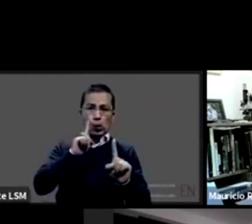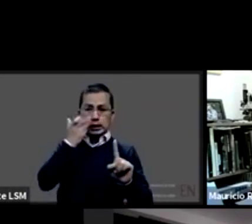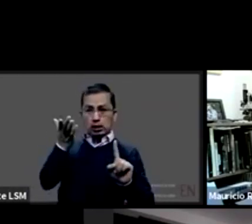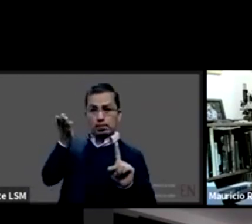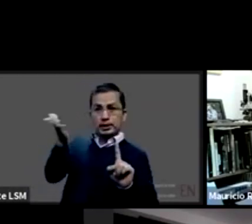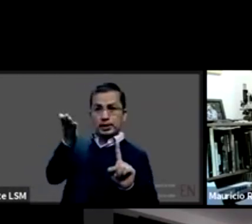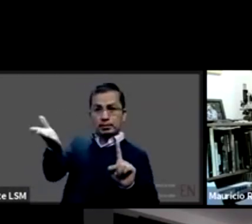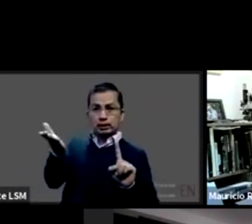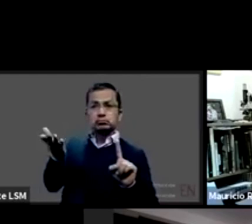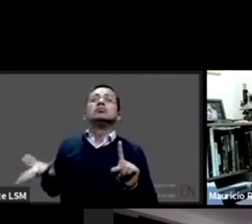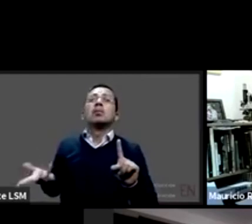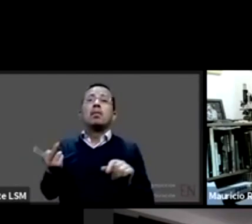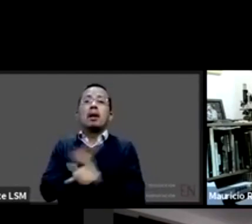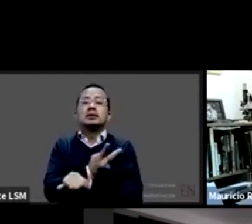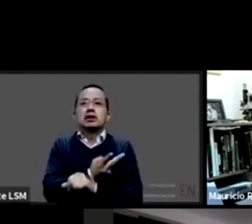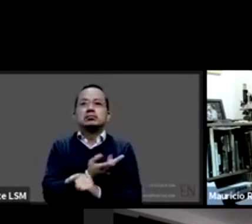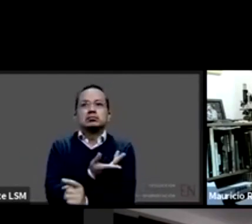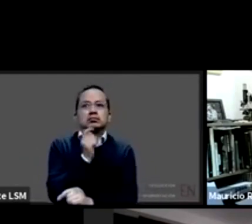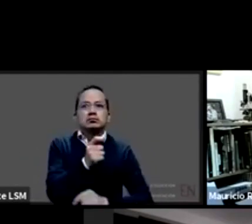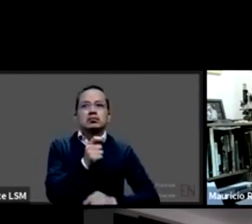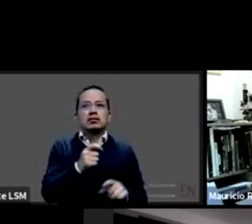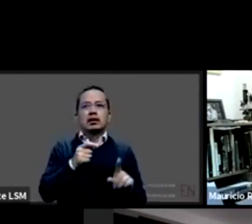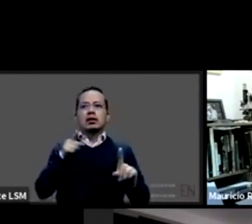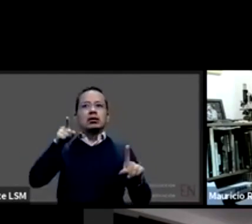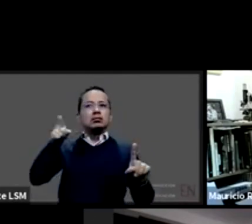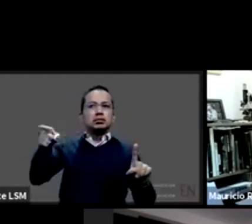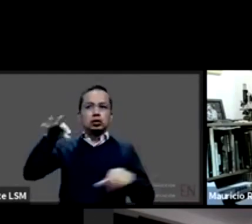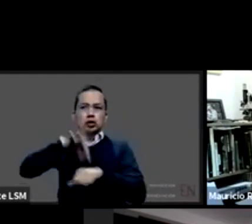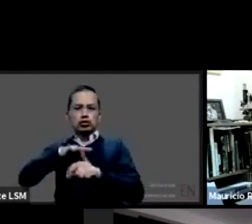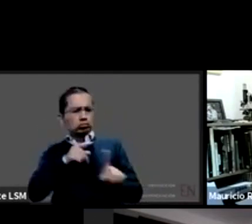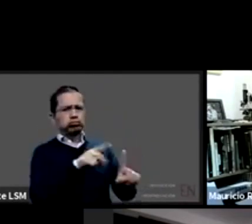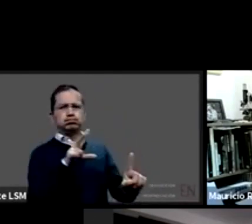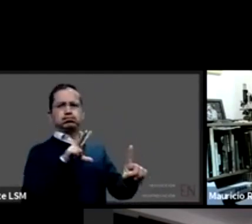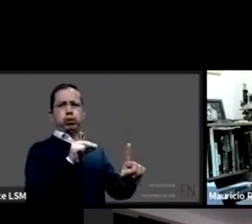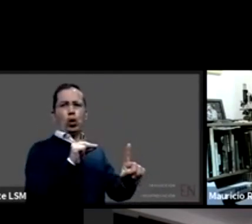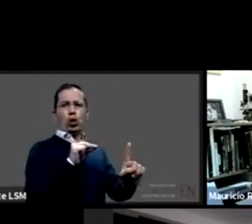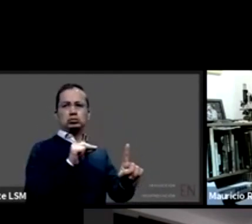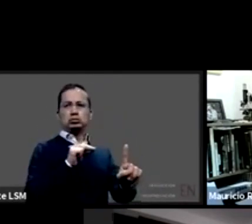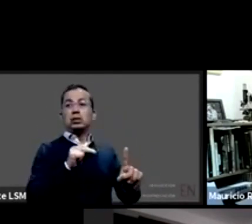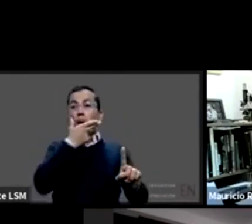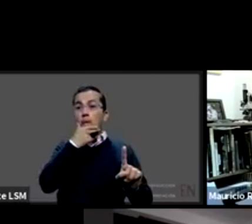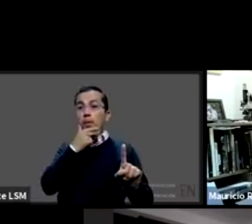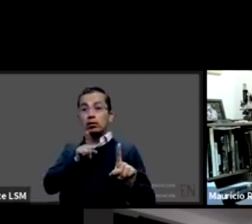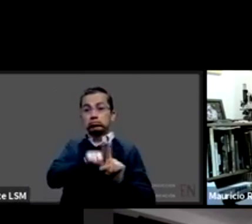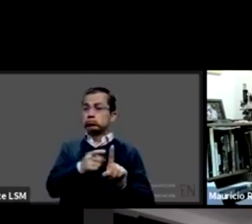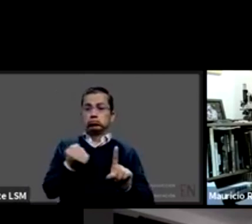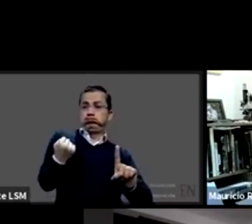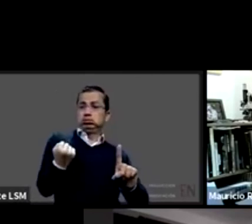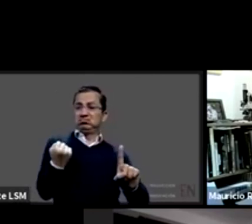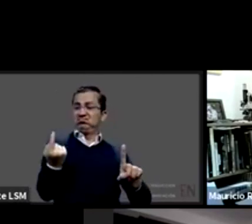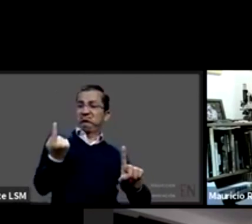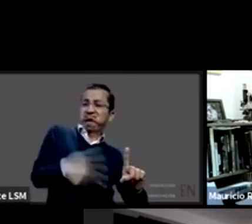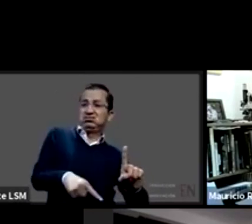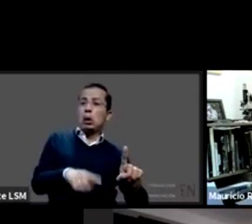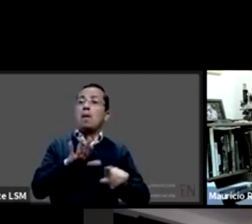sufre no sólo el hecho de que le coartan su libertad sino además de machismo porque como la persona